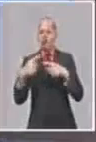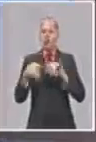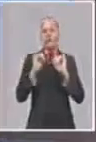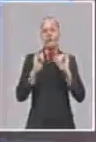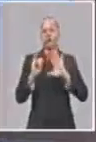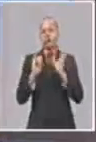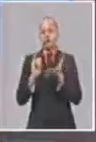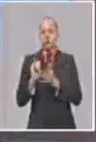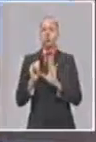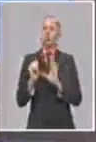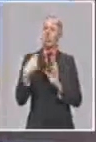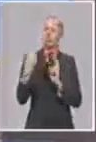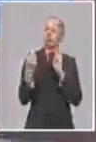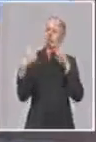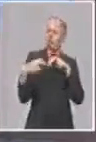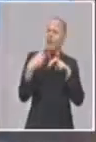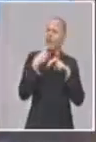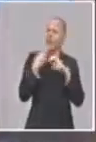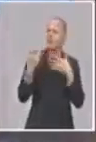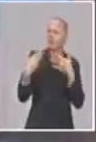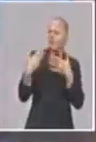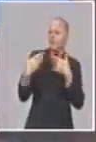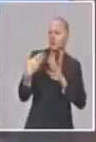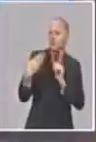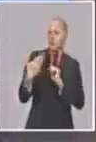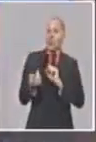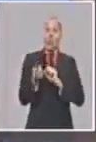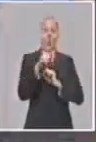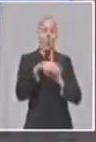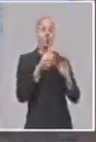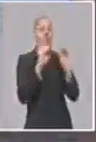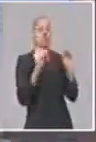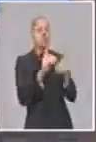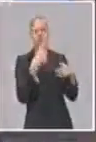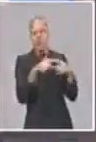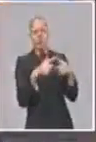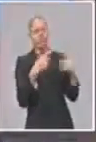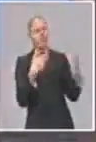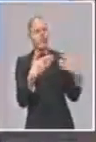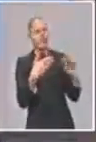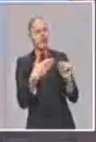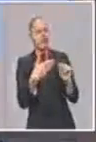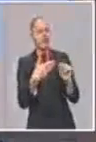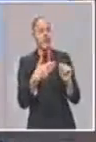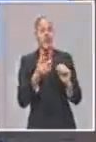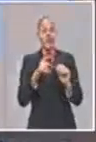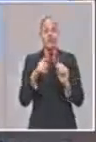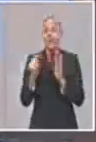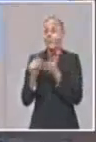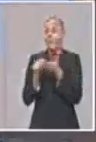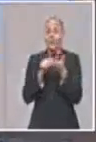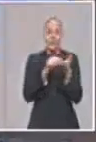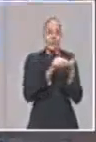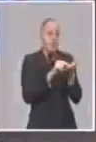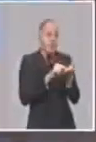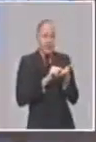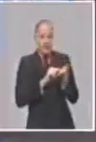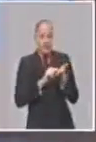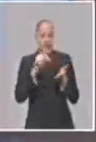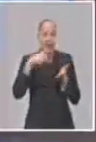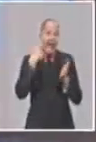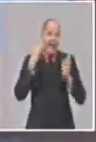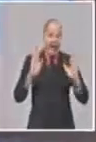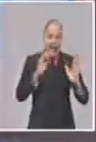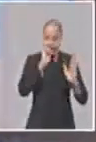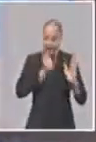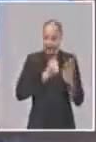con varios organismos. Pudieramos decir que de seguro, antes de que concluya este año, estamos ya bastante avanzados